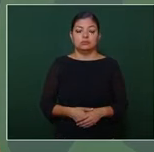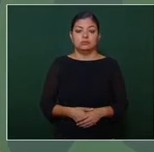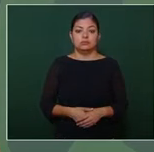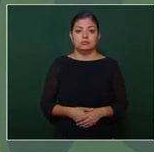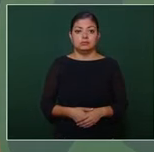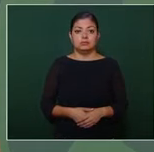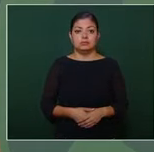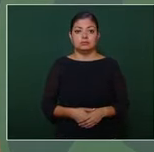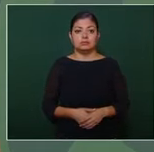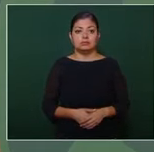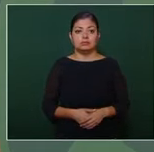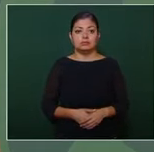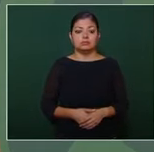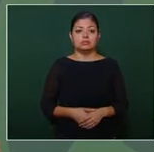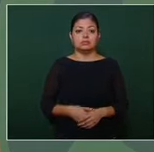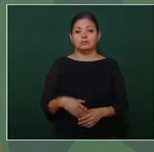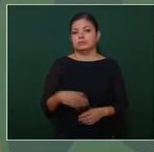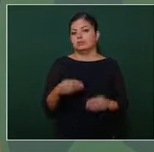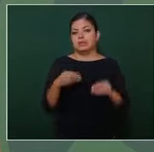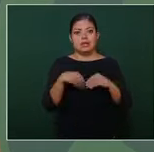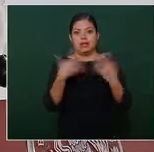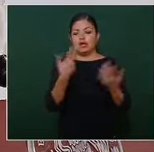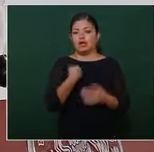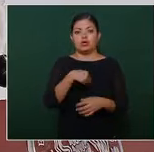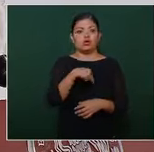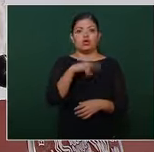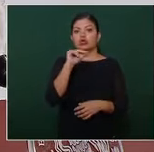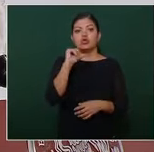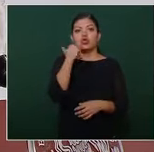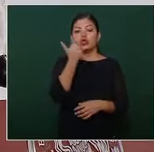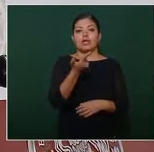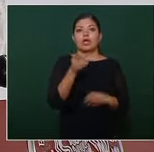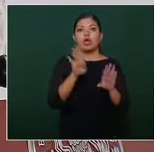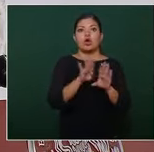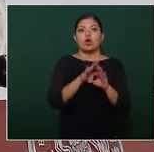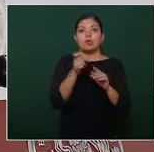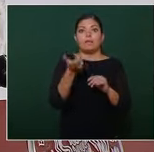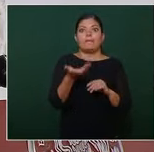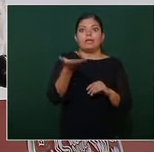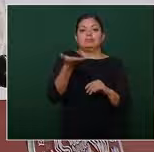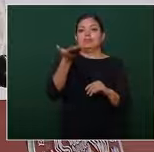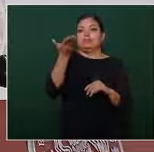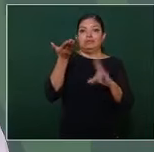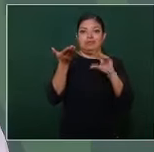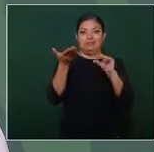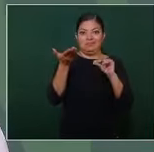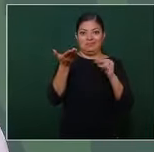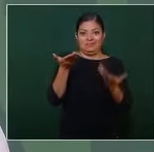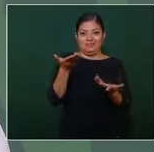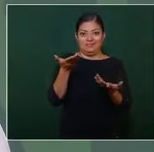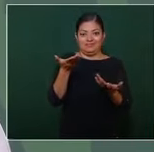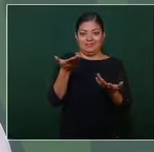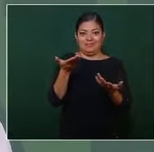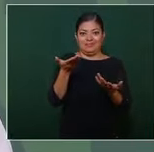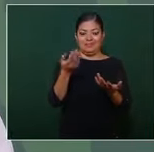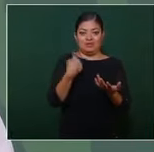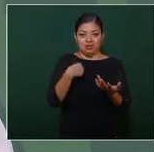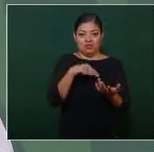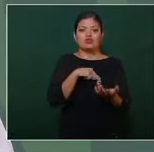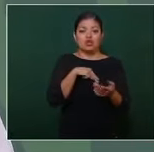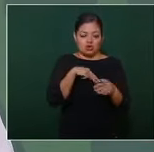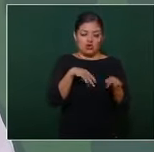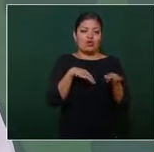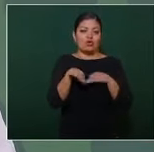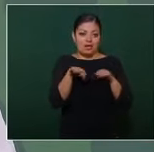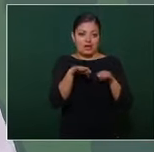desde luego no queremos que haya incrementos de precios estamos trabajando